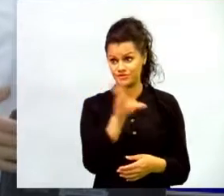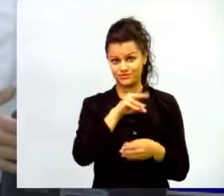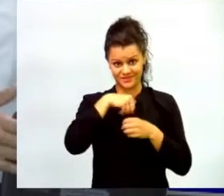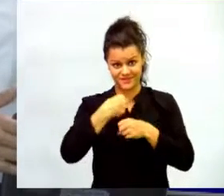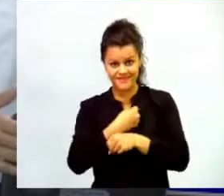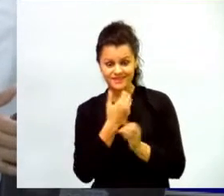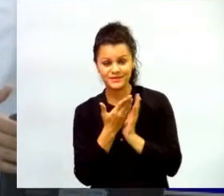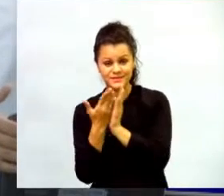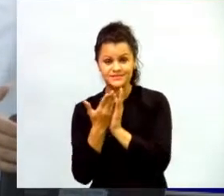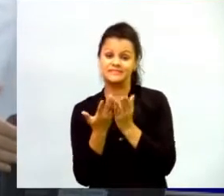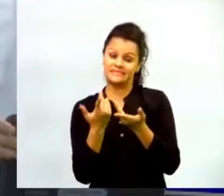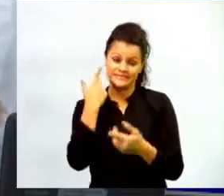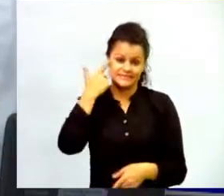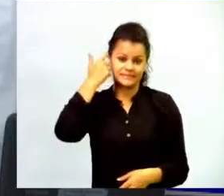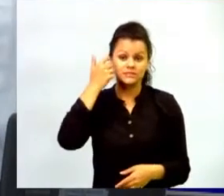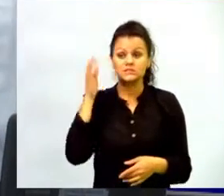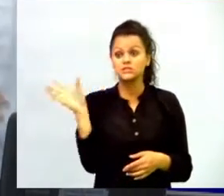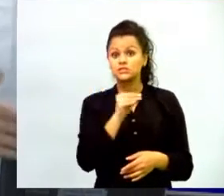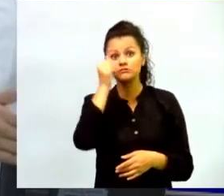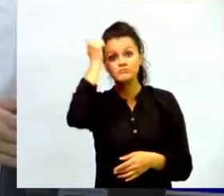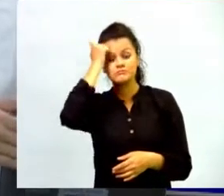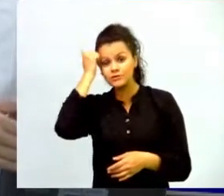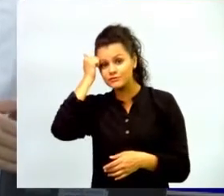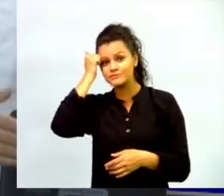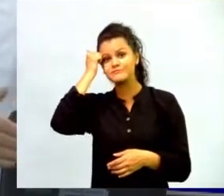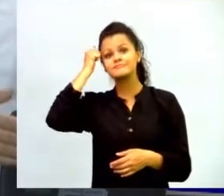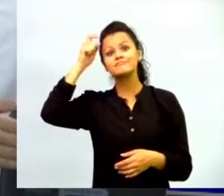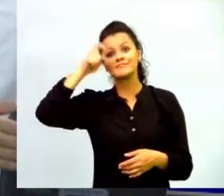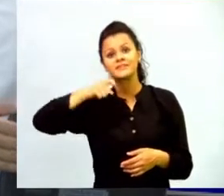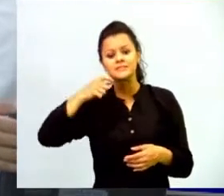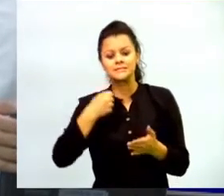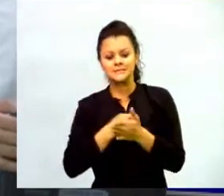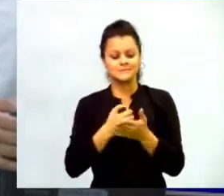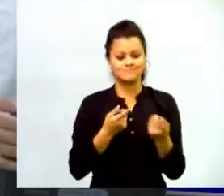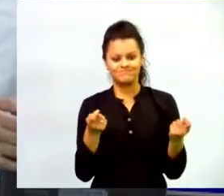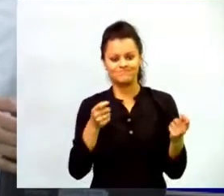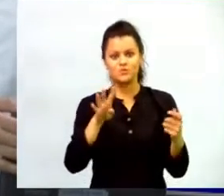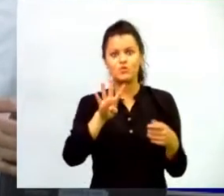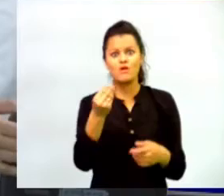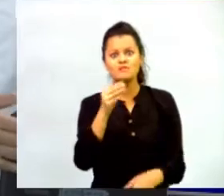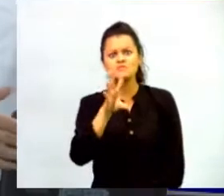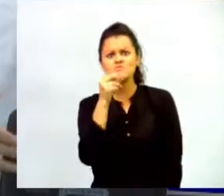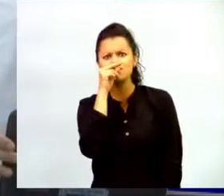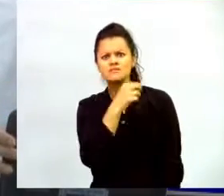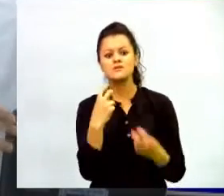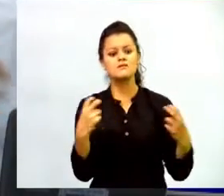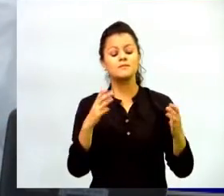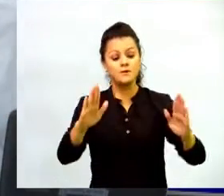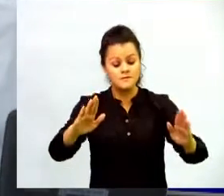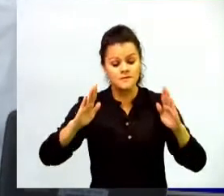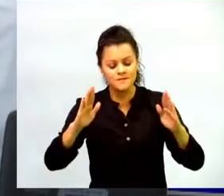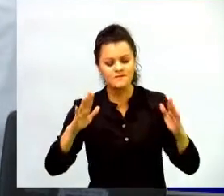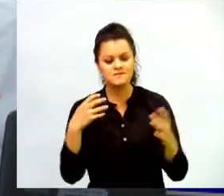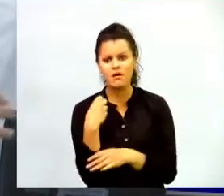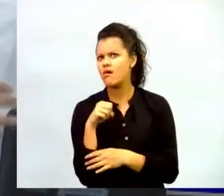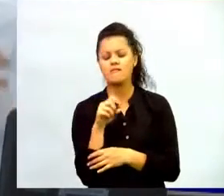nuestros profesores que tienen que mantener concentrados a 40 50 niños en cada aula de clase como les despiertan esta